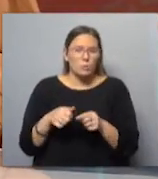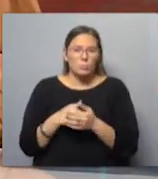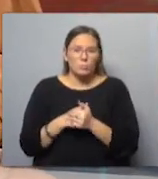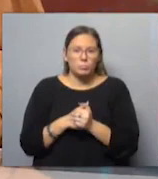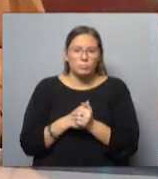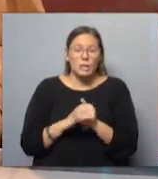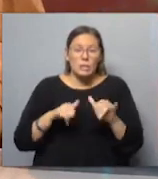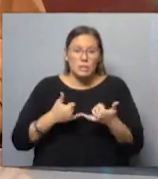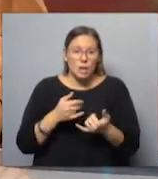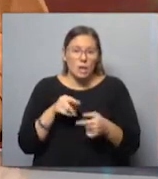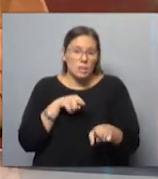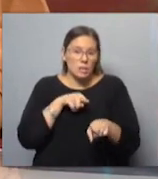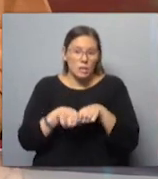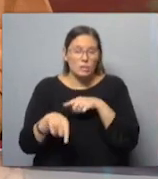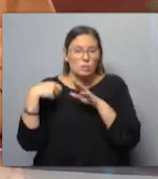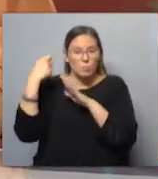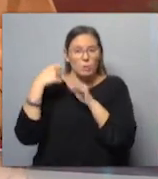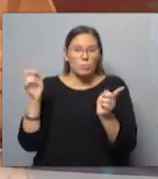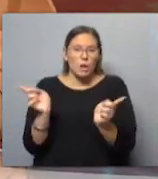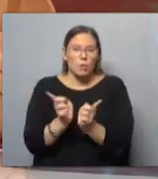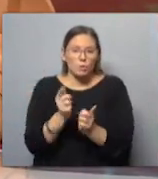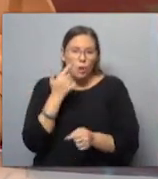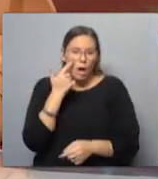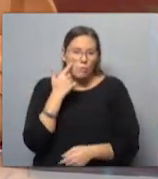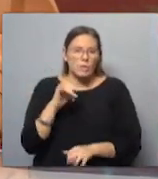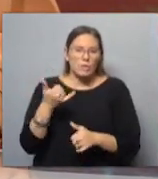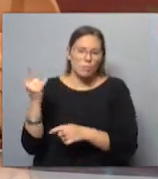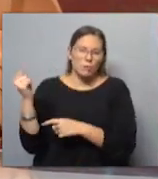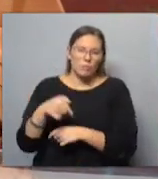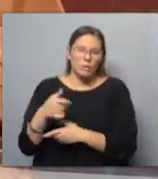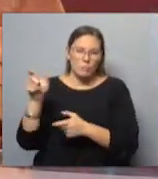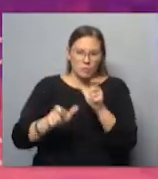Así que bueno, ya vamos derechito al tráiler y tenemos a los invitados con nosotros.